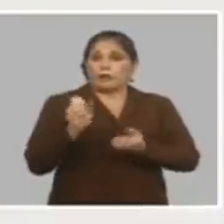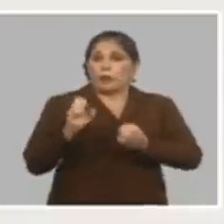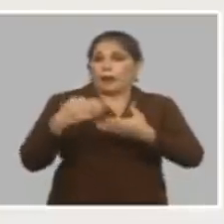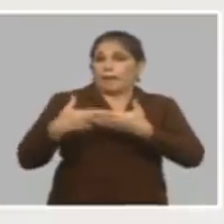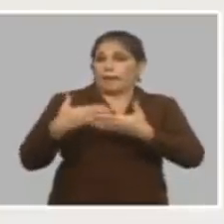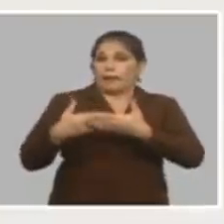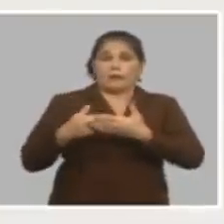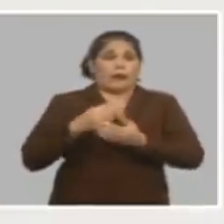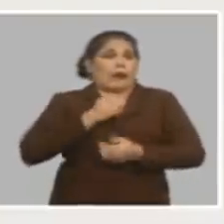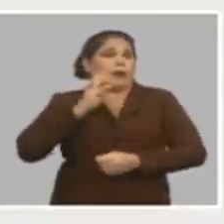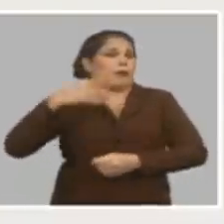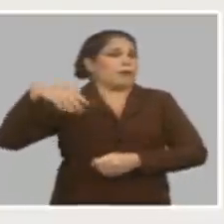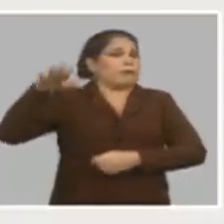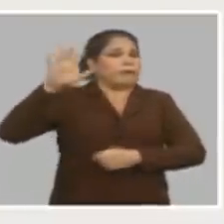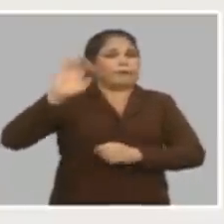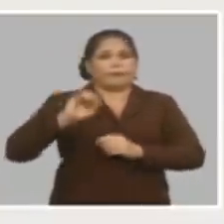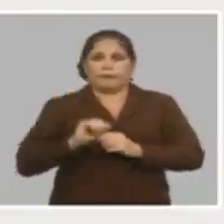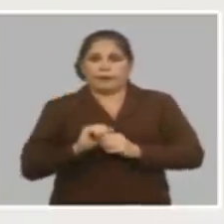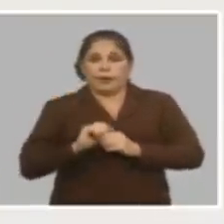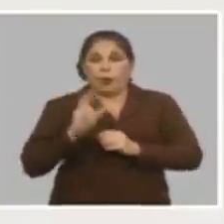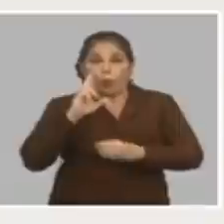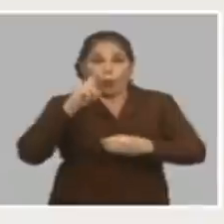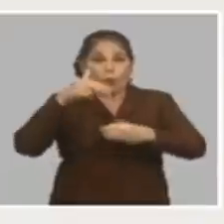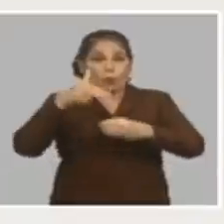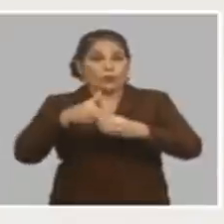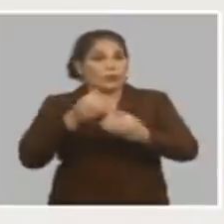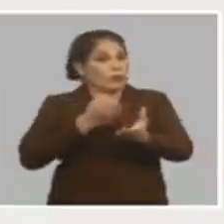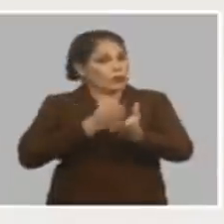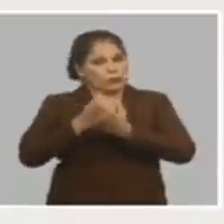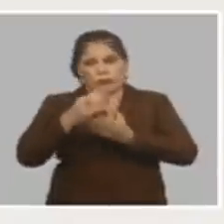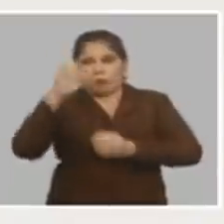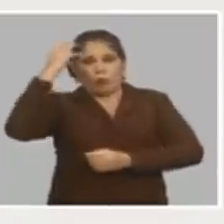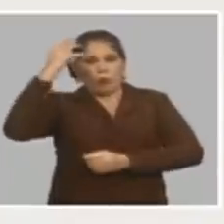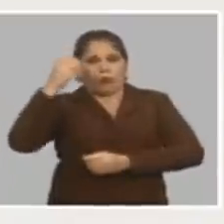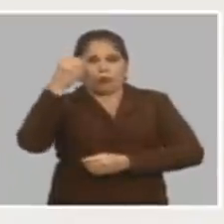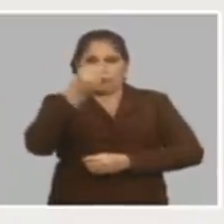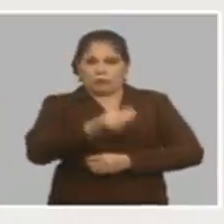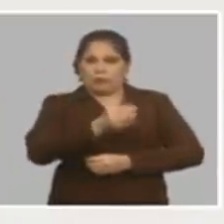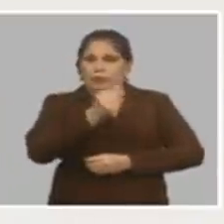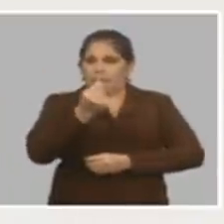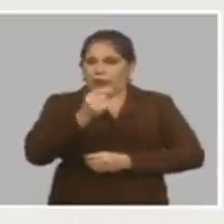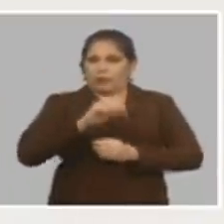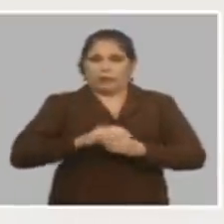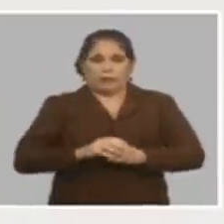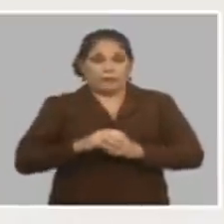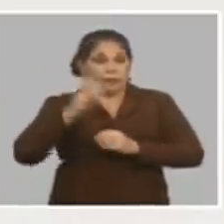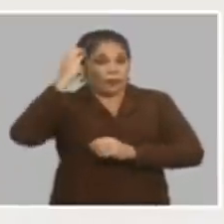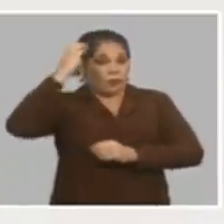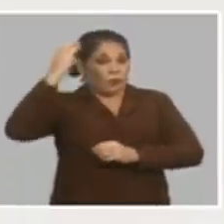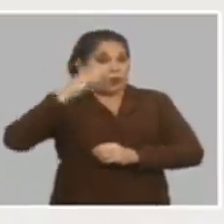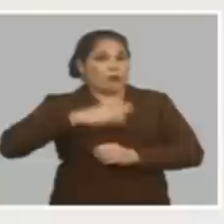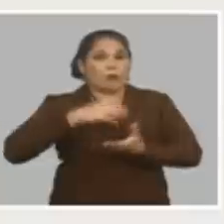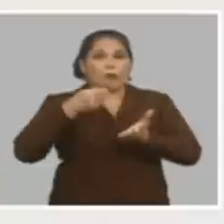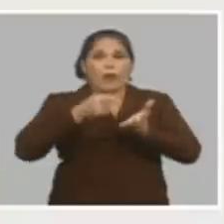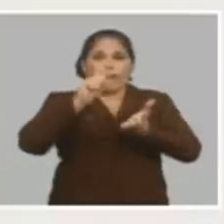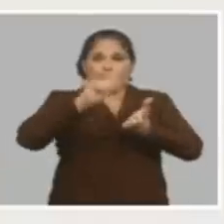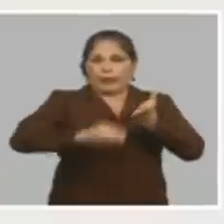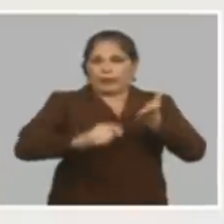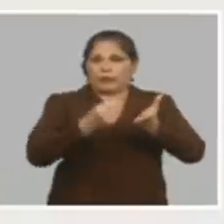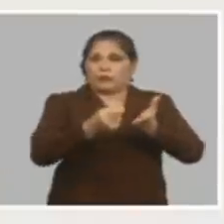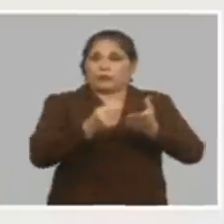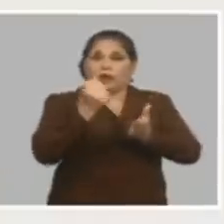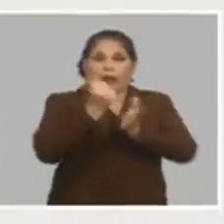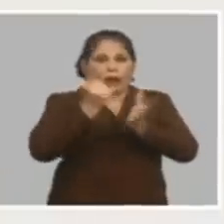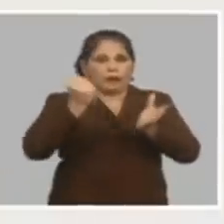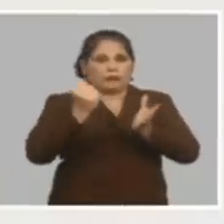empresarial entendió los combustibles siguen centralizados y ese combustible le genera le garantiza ese